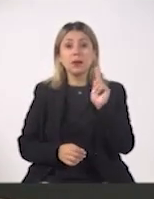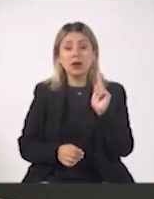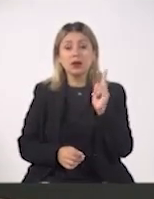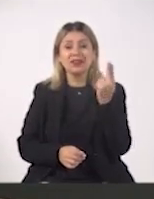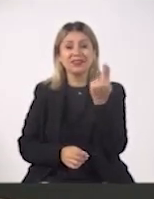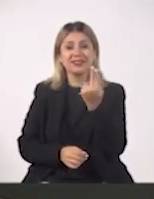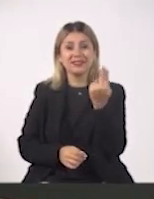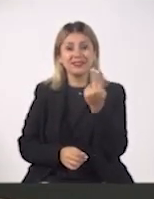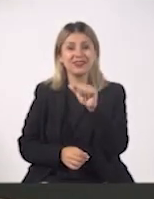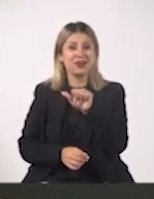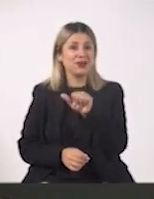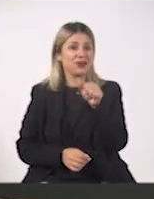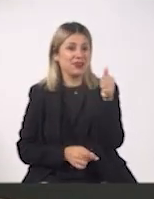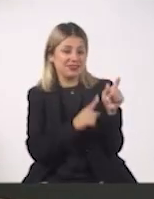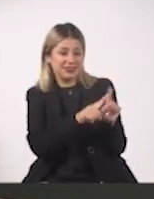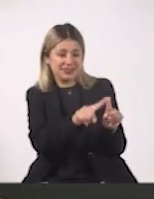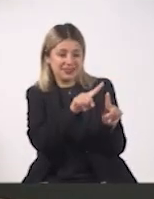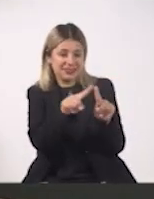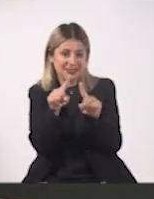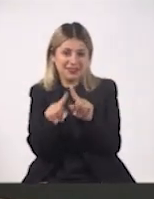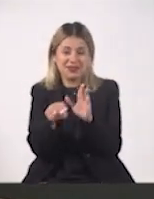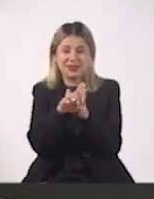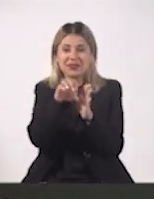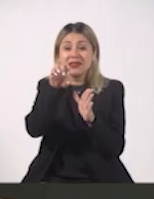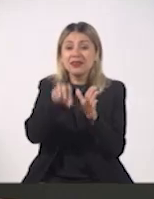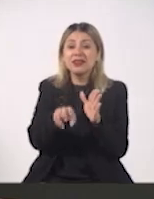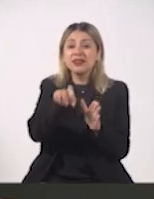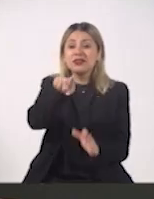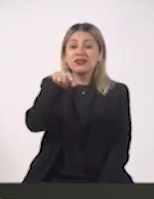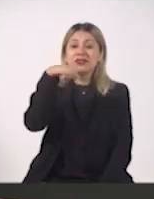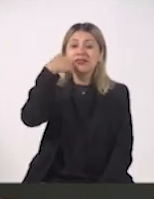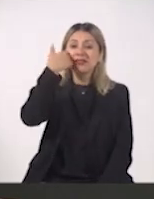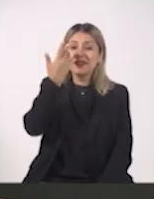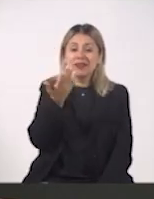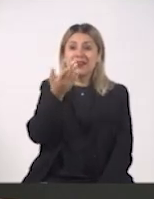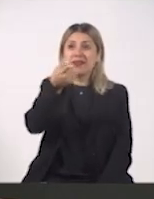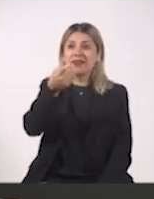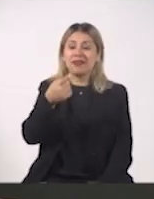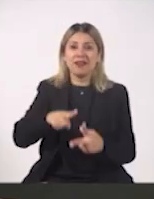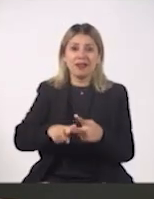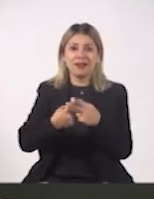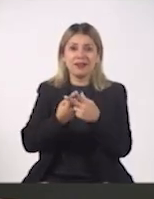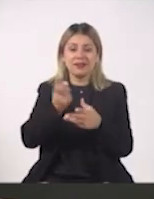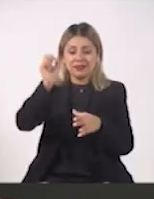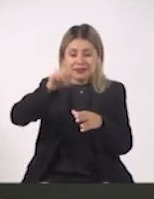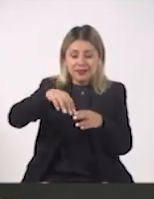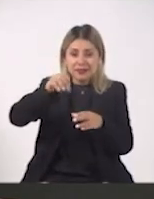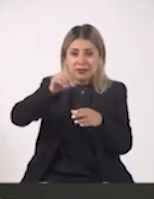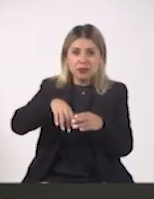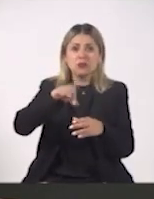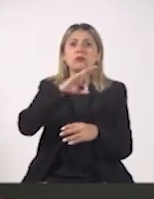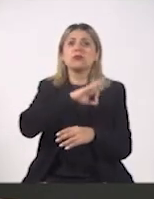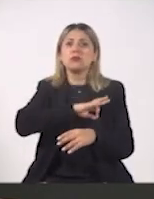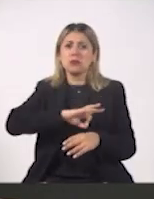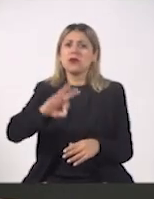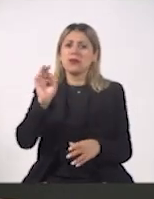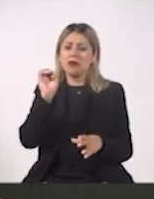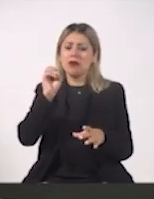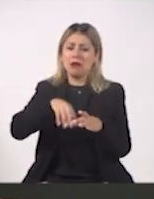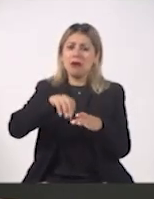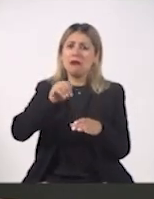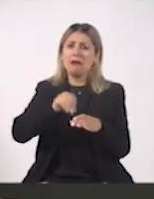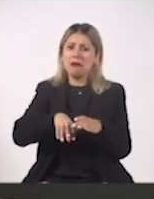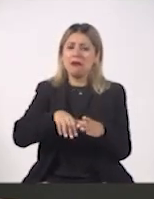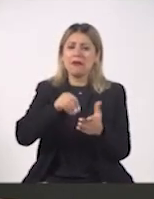puedes hacer otras cosas muy interesantes. Por ejemplo, si tú quieres empezar a tener tu hábito del ahorro, muchas aplicaciones te permiten tener un ahorro